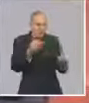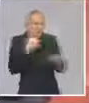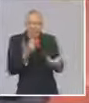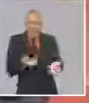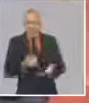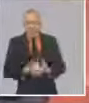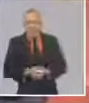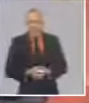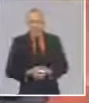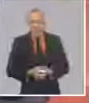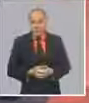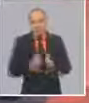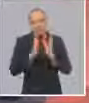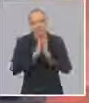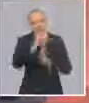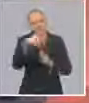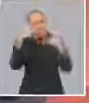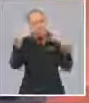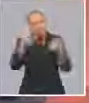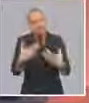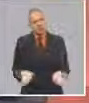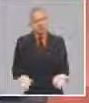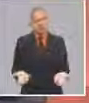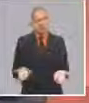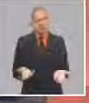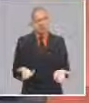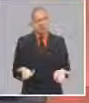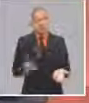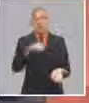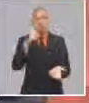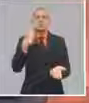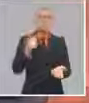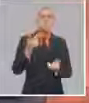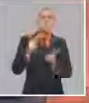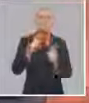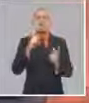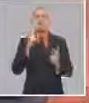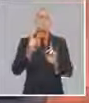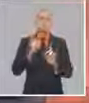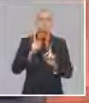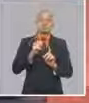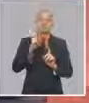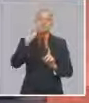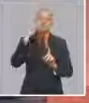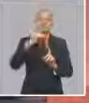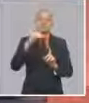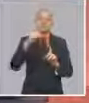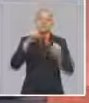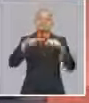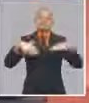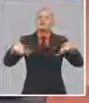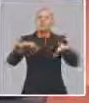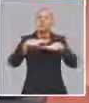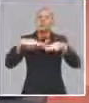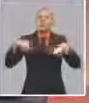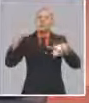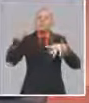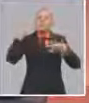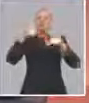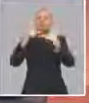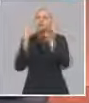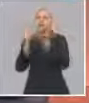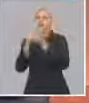O sea, que hay que entender el contexto en que estas medidas se implementan, que nosotros sí estamos conscientes de eso.